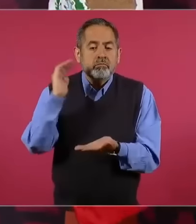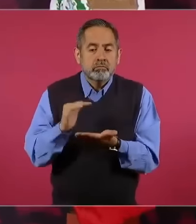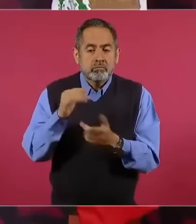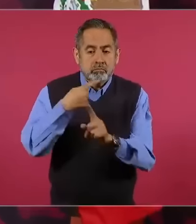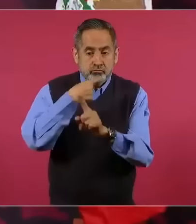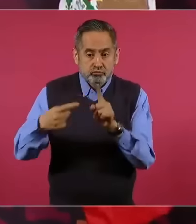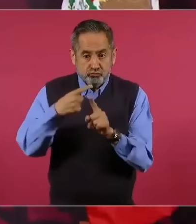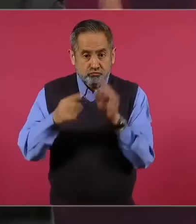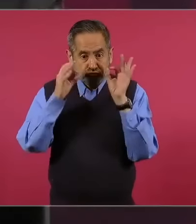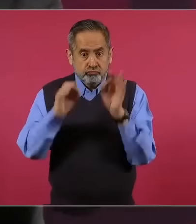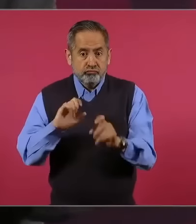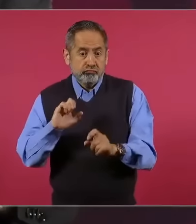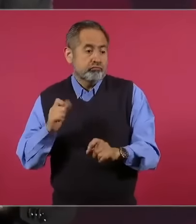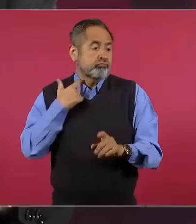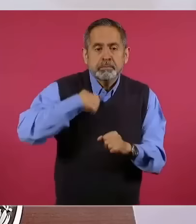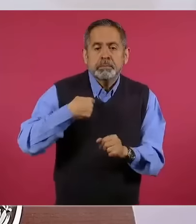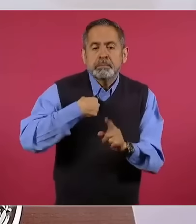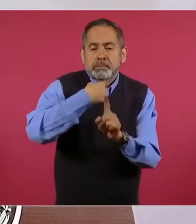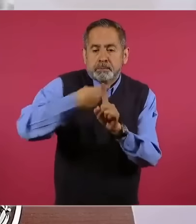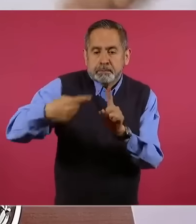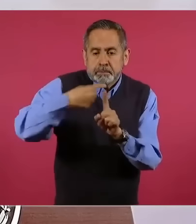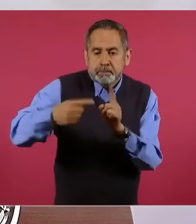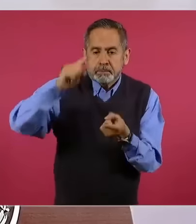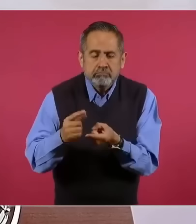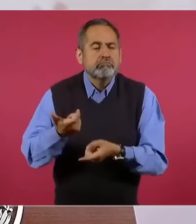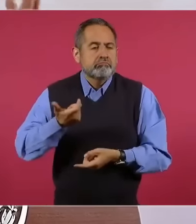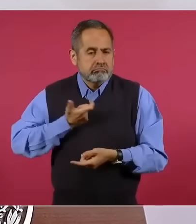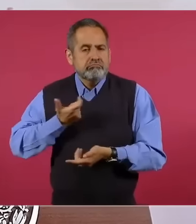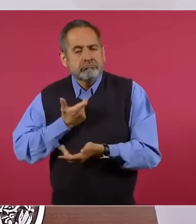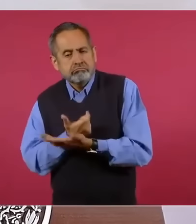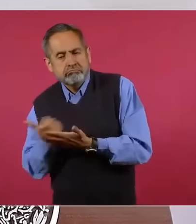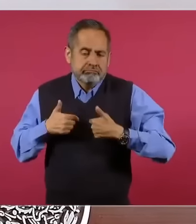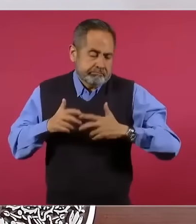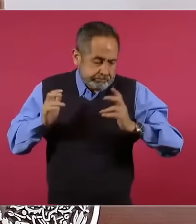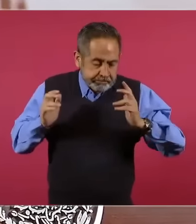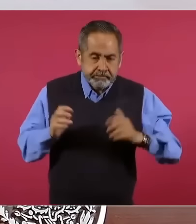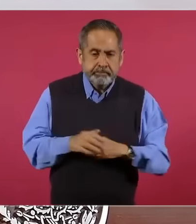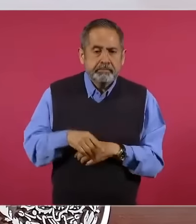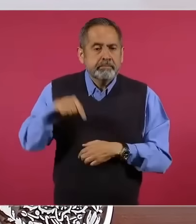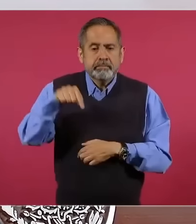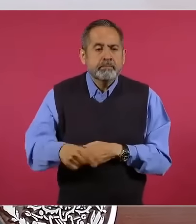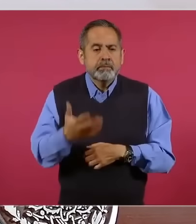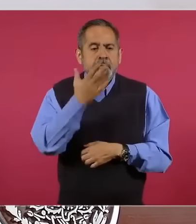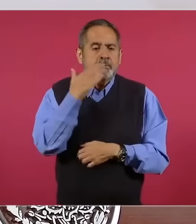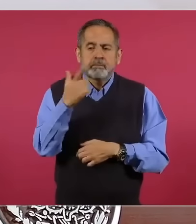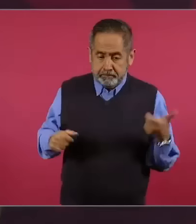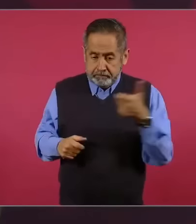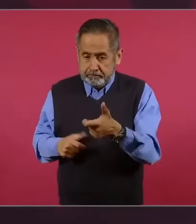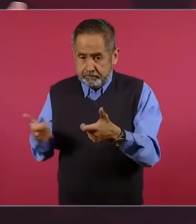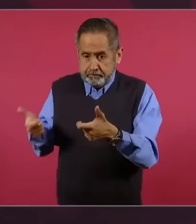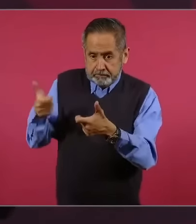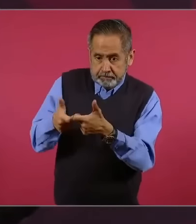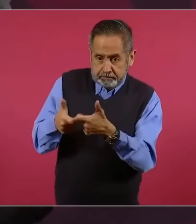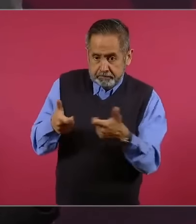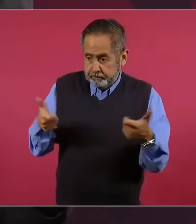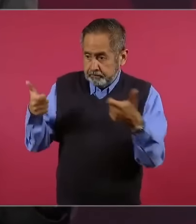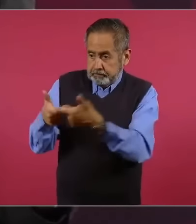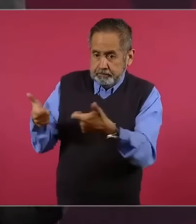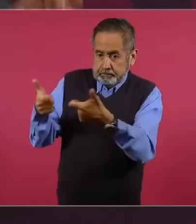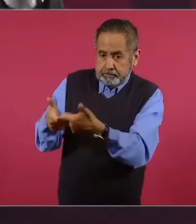la mitad de lo que ganaba el presidente Peña. Aquí no hay caja de ahorro especial. Aquí